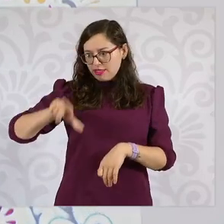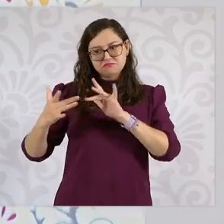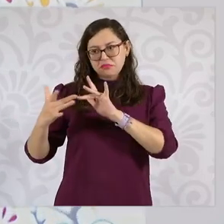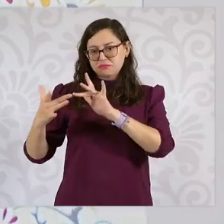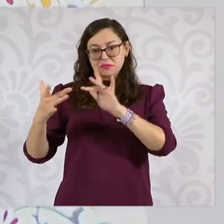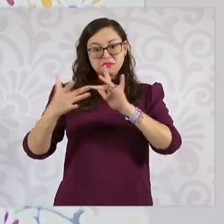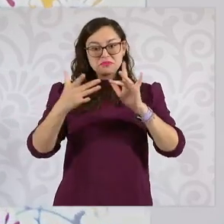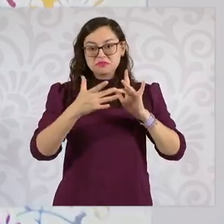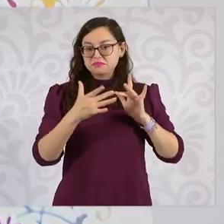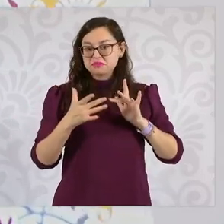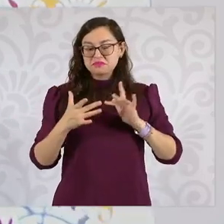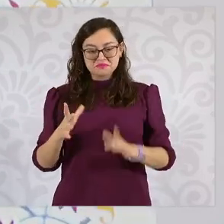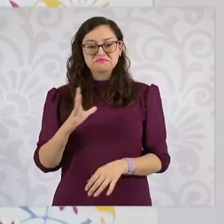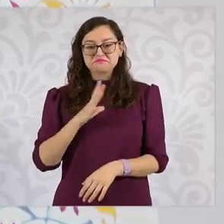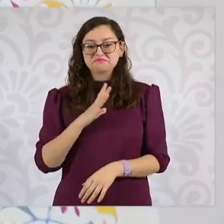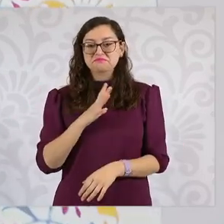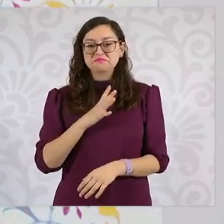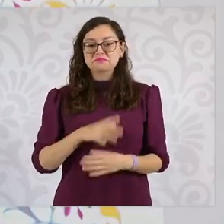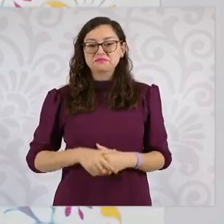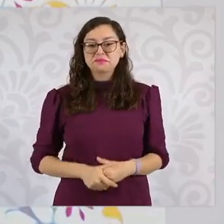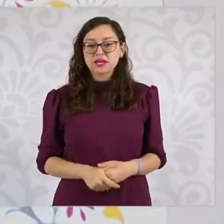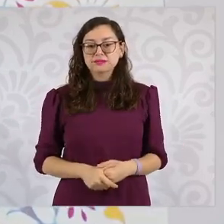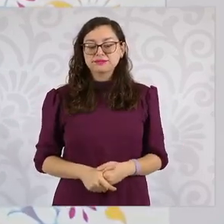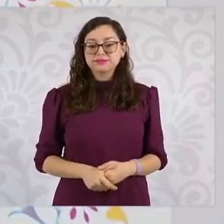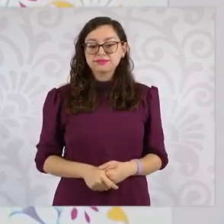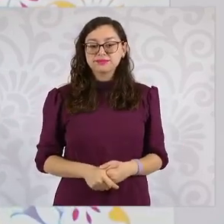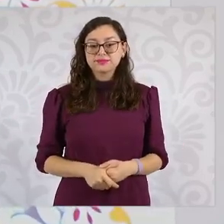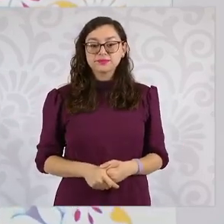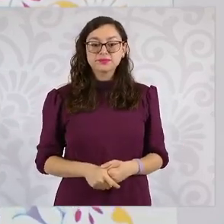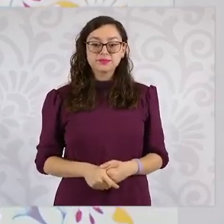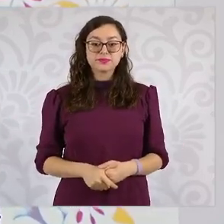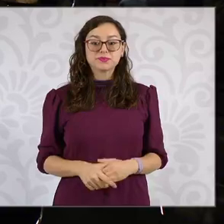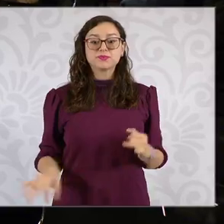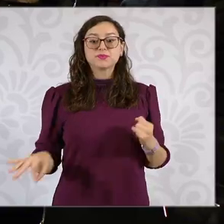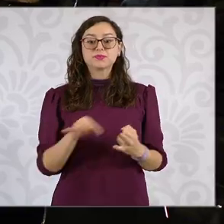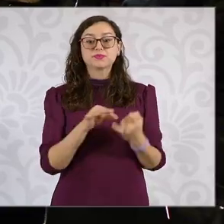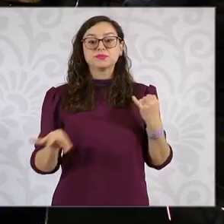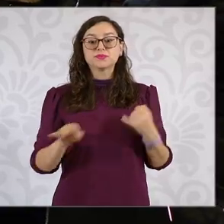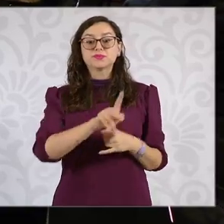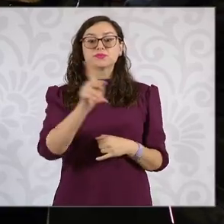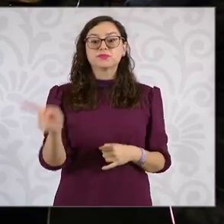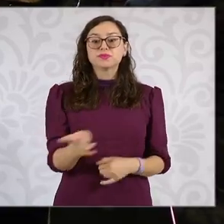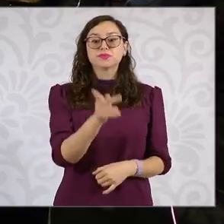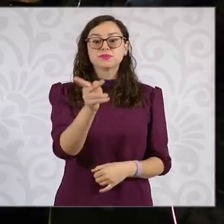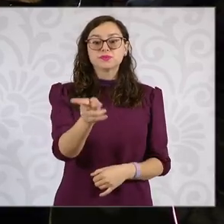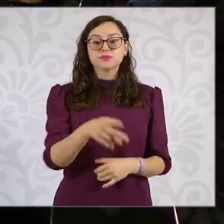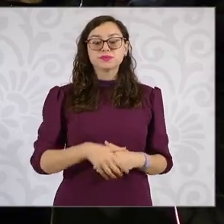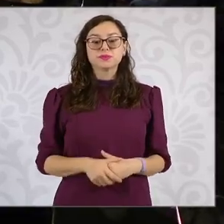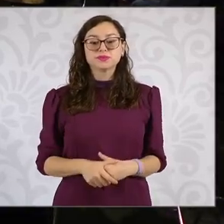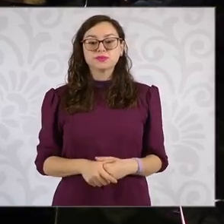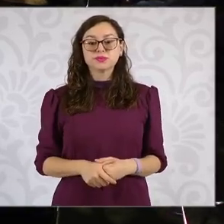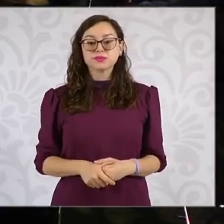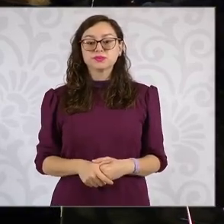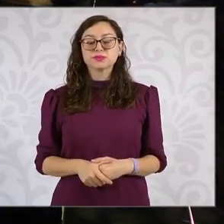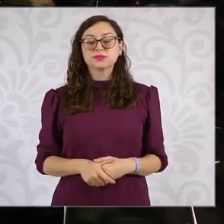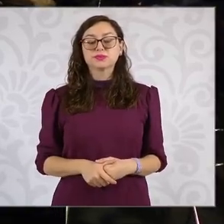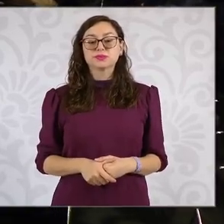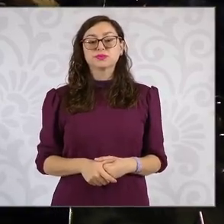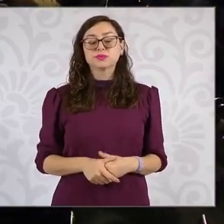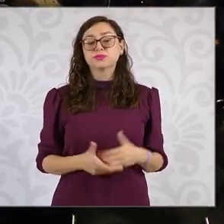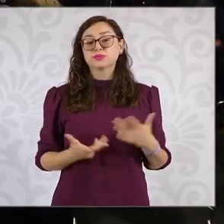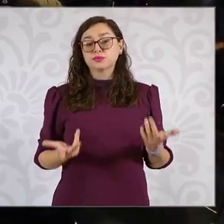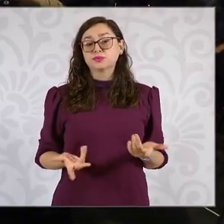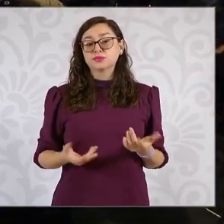institucionales que hay que tratar. Y por último, presidenta, los magistrados y jueces del Poder